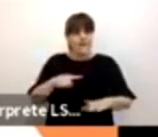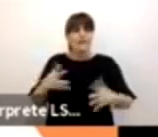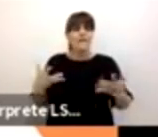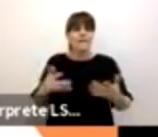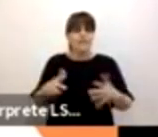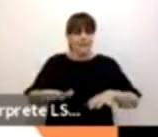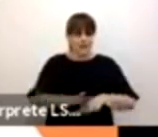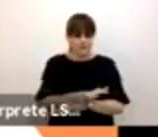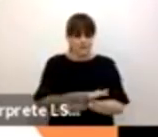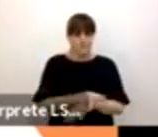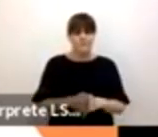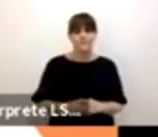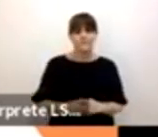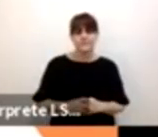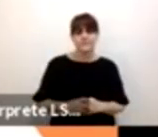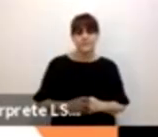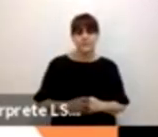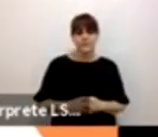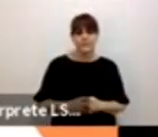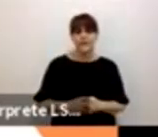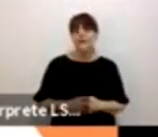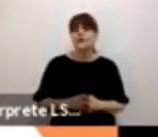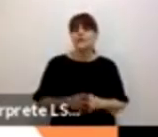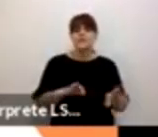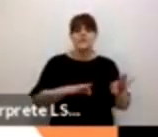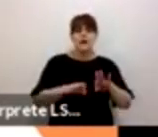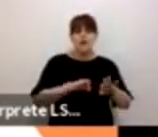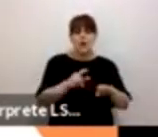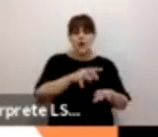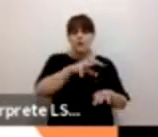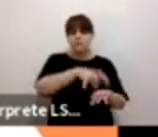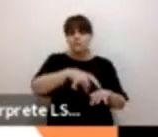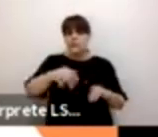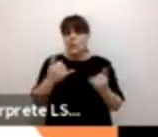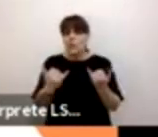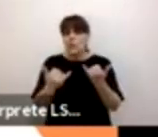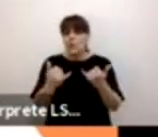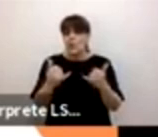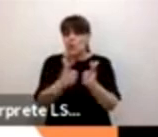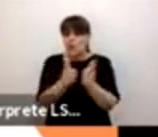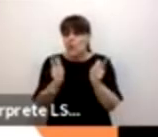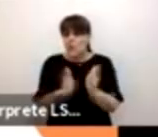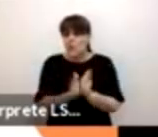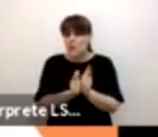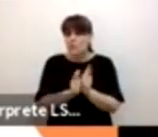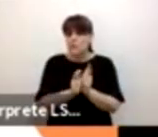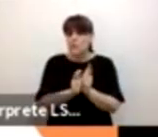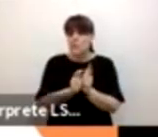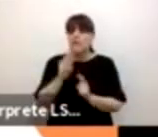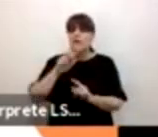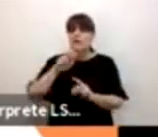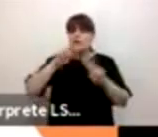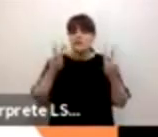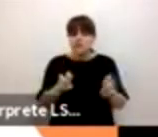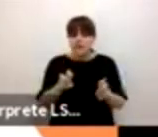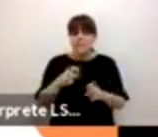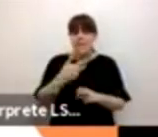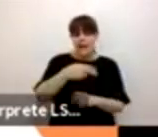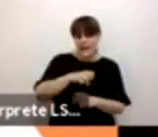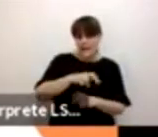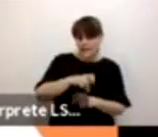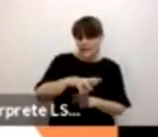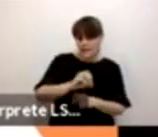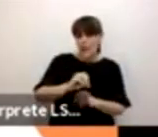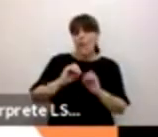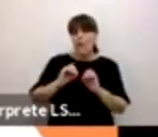abordamos el trabajo con estas poblaciones desde la perspectiva de género y enfoque de masculinidades? Pues básicamente